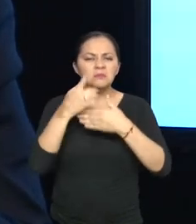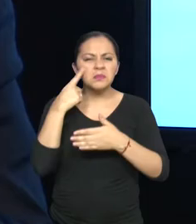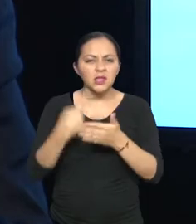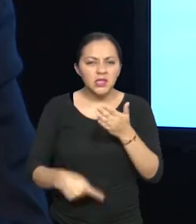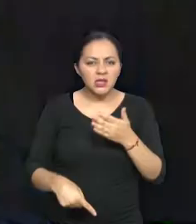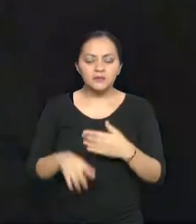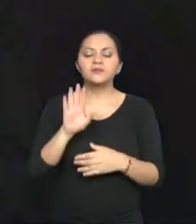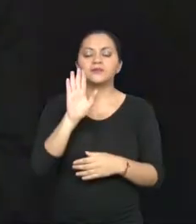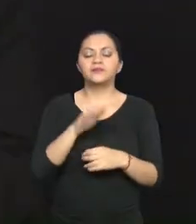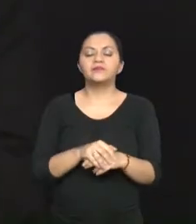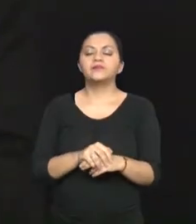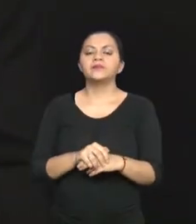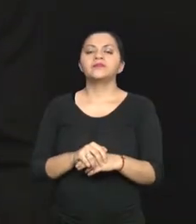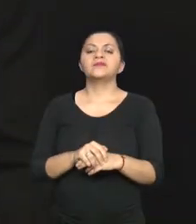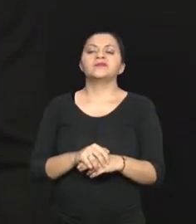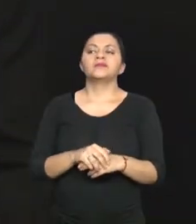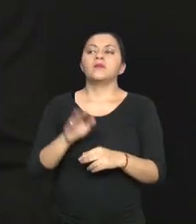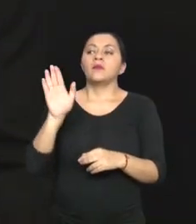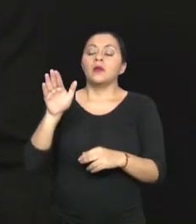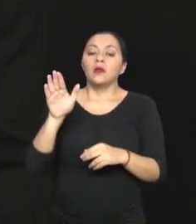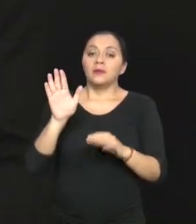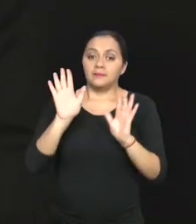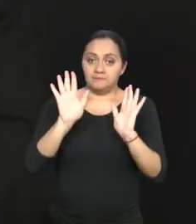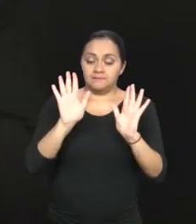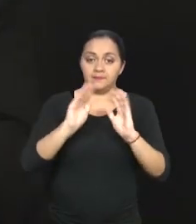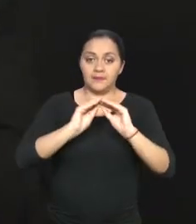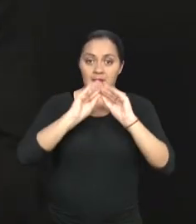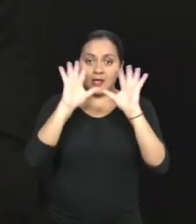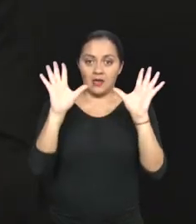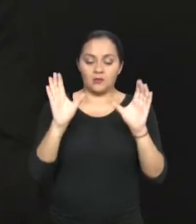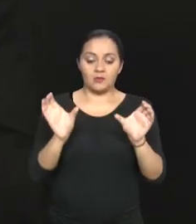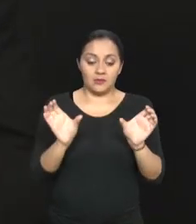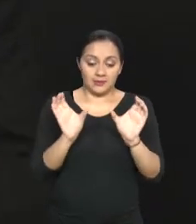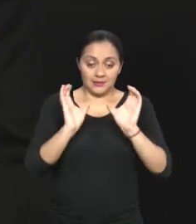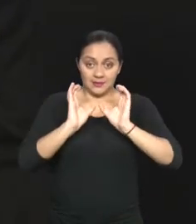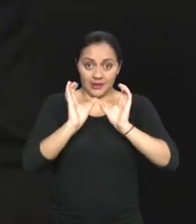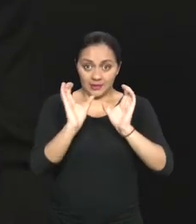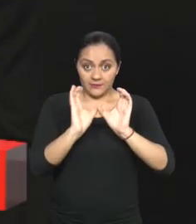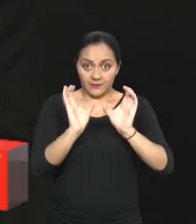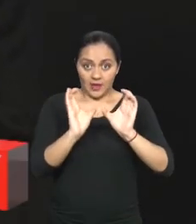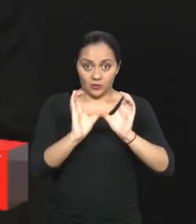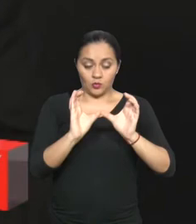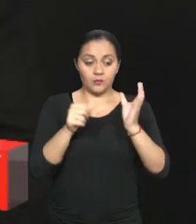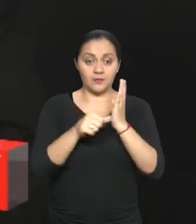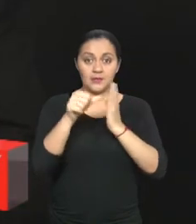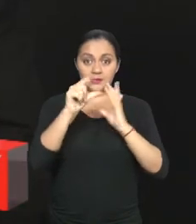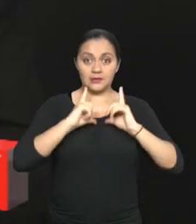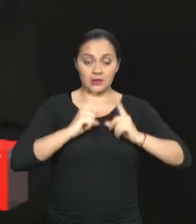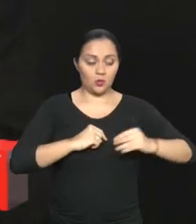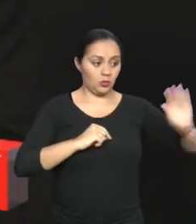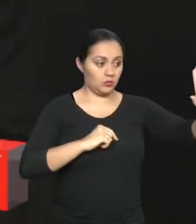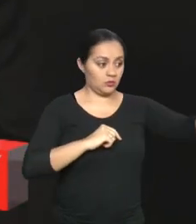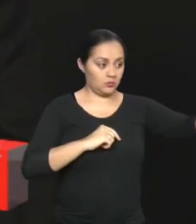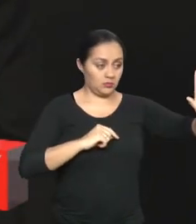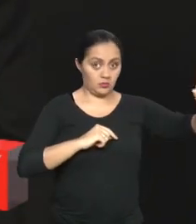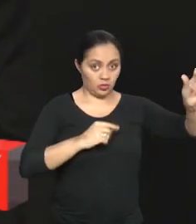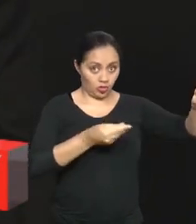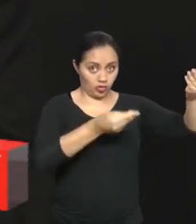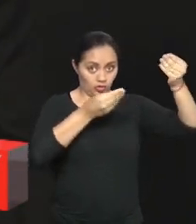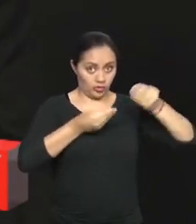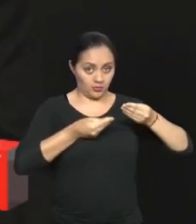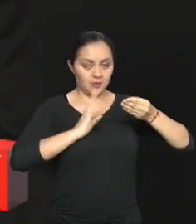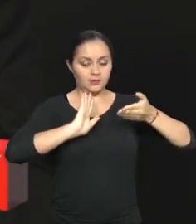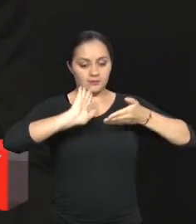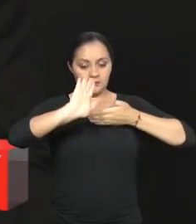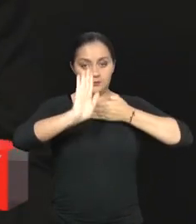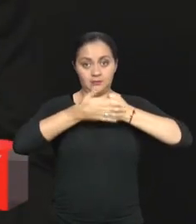Bueno, efectivamente, cuando se ingresa el certificado, ¿no es cierto?, del Ministerio de Salud, ahí se crea un código en el